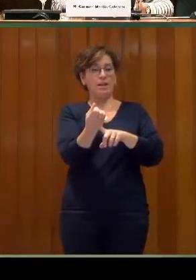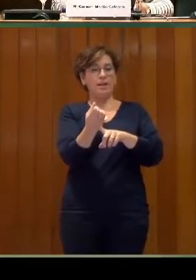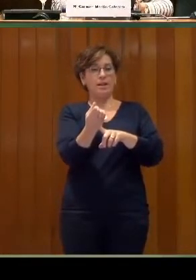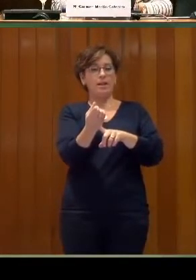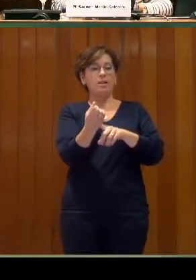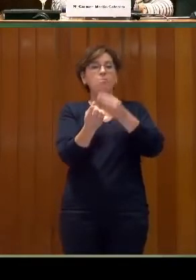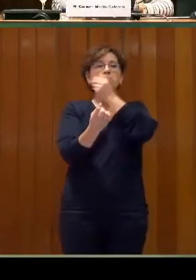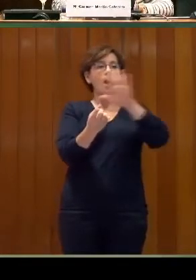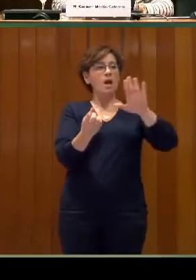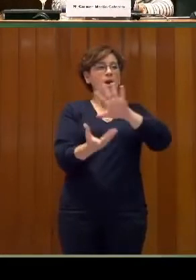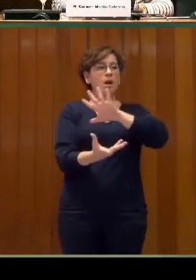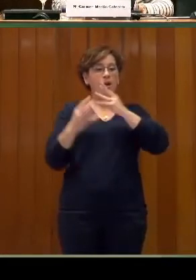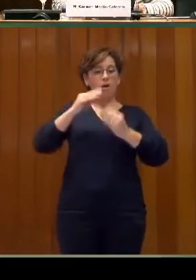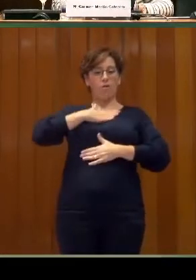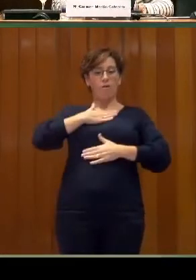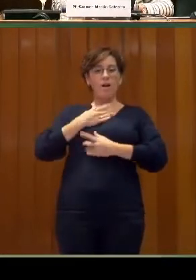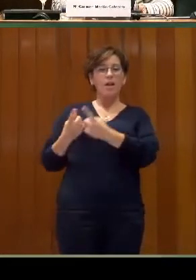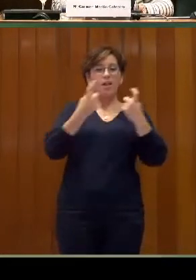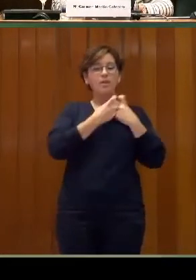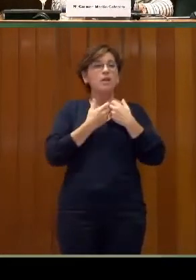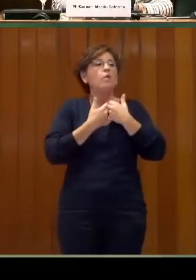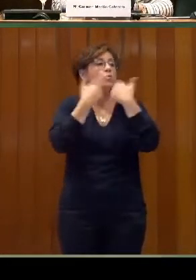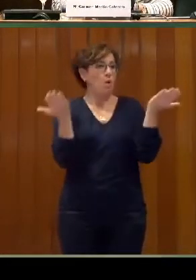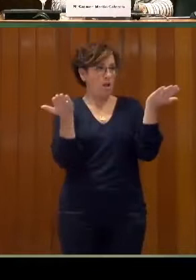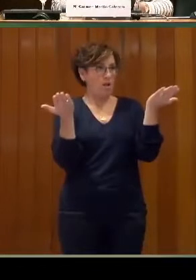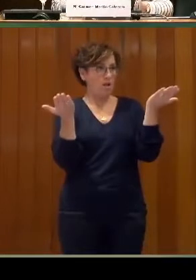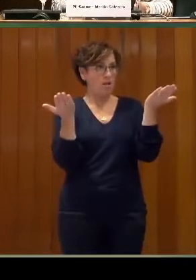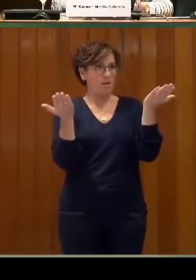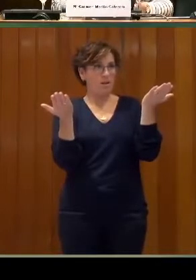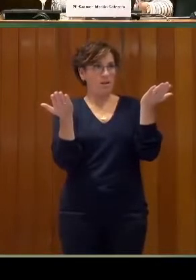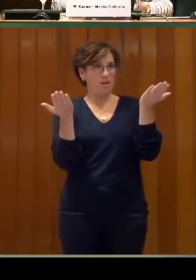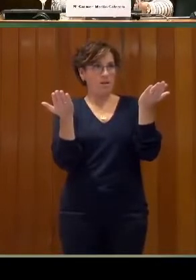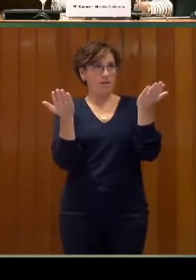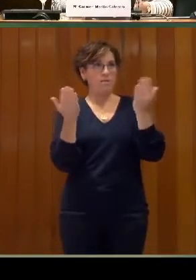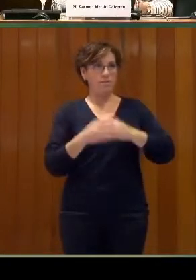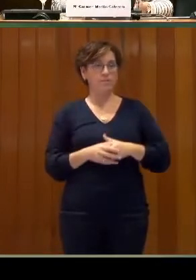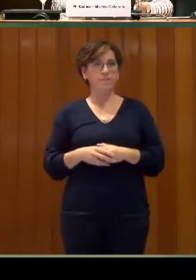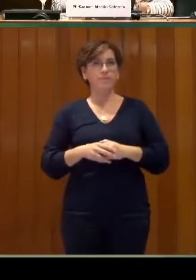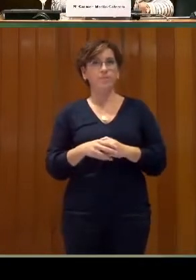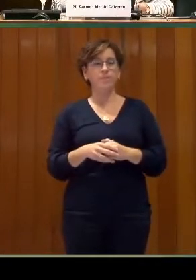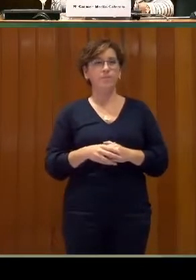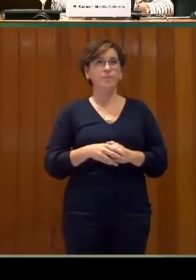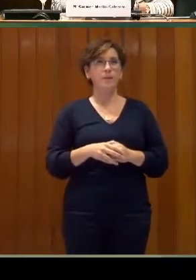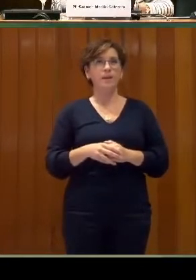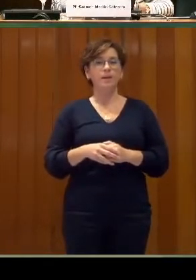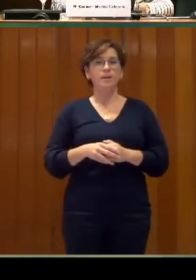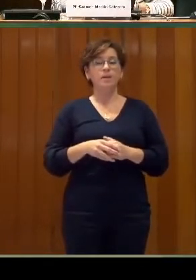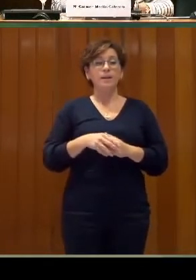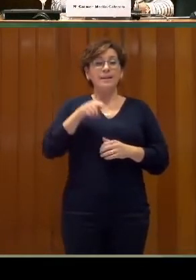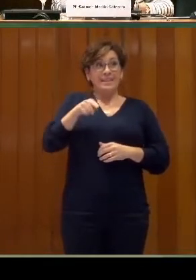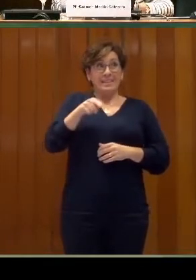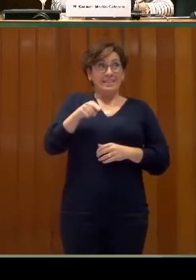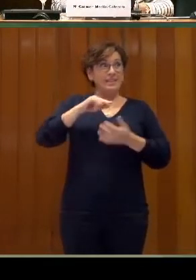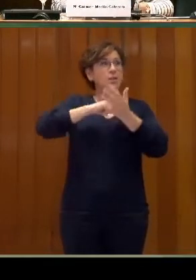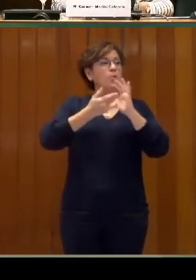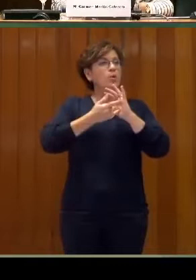mejor se puede ajustar a tus necesidades. ¿Qué es lo realmente valioso yo creo de este